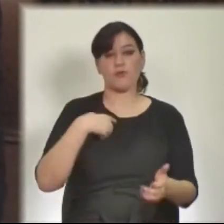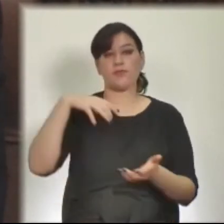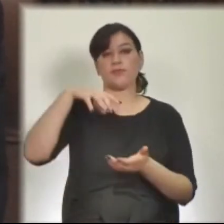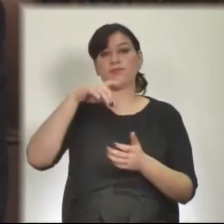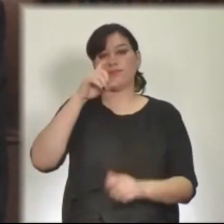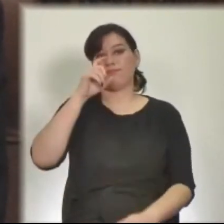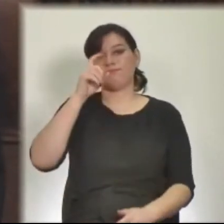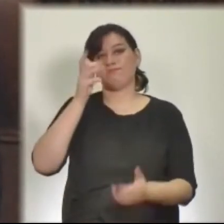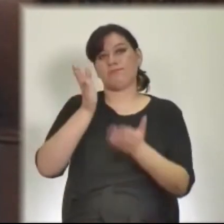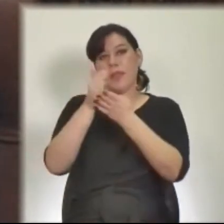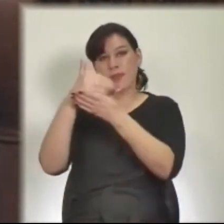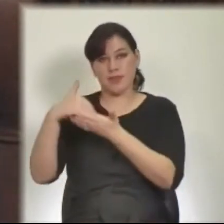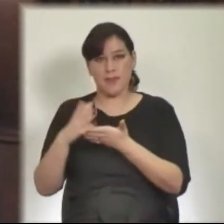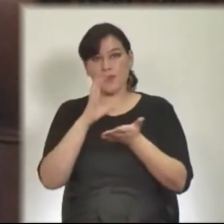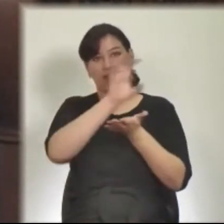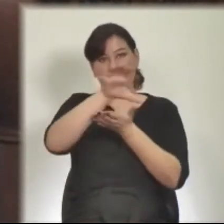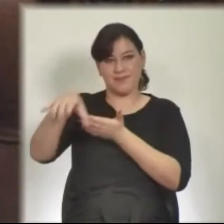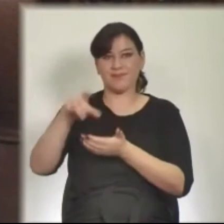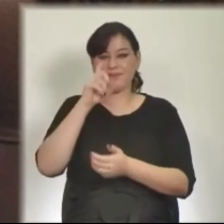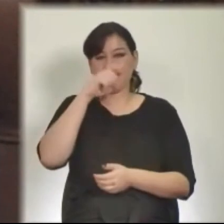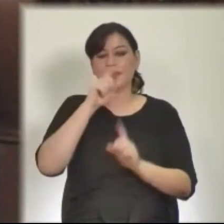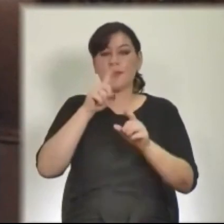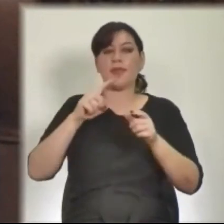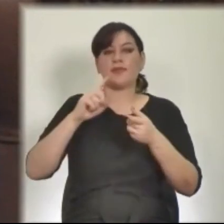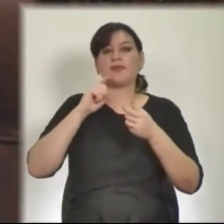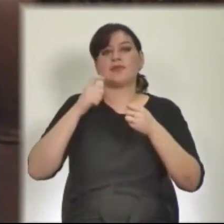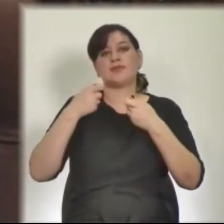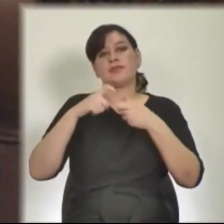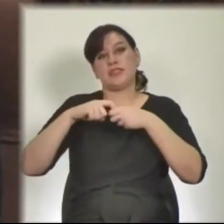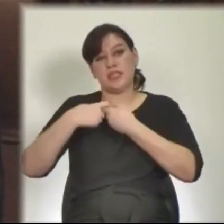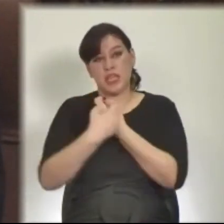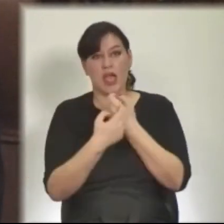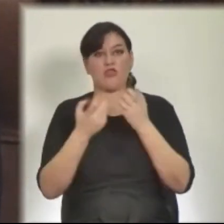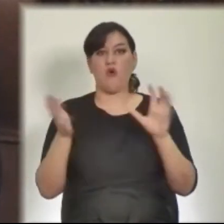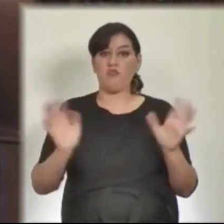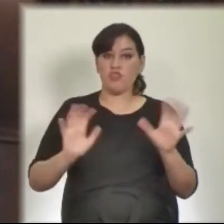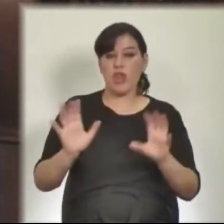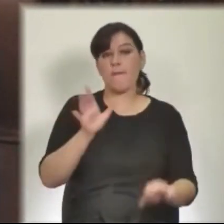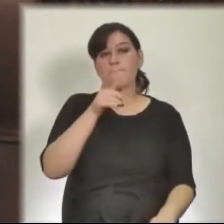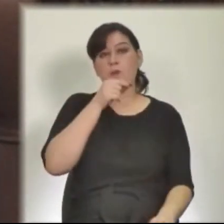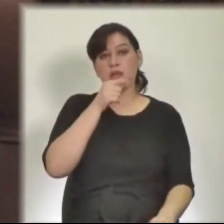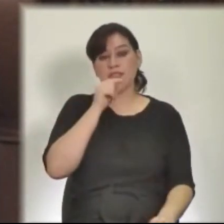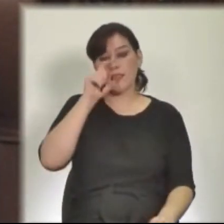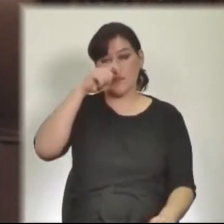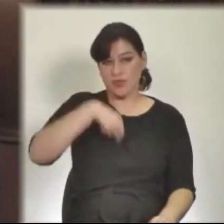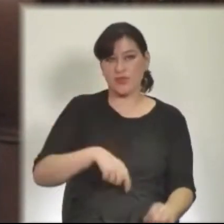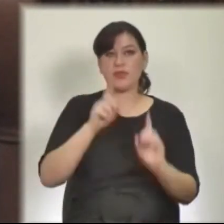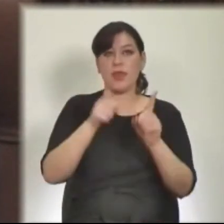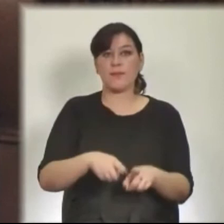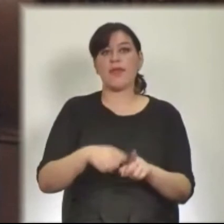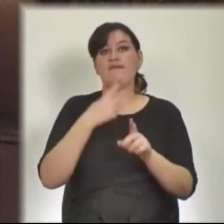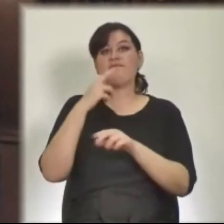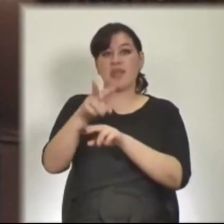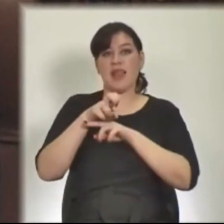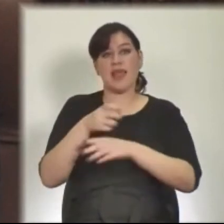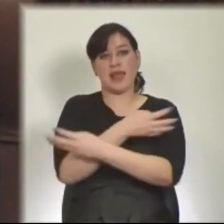Departamentales, al Sindicato de Funcionarios de Policías de Montevideo, SIFPOM, a la Fiscalía General